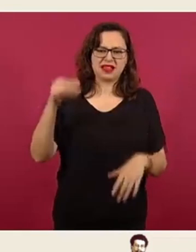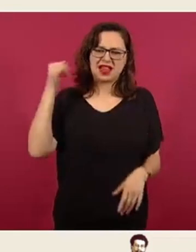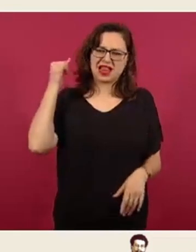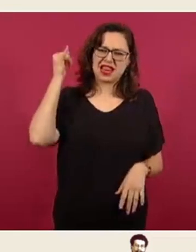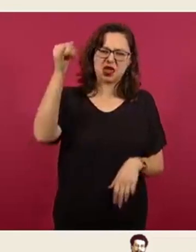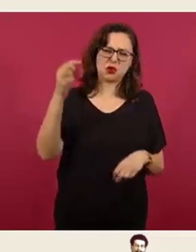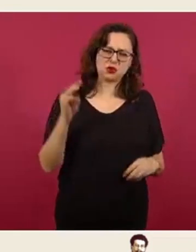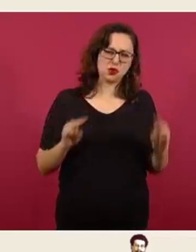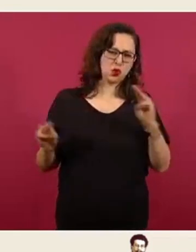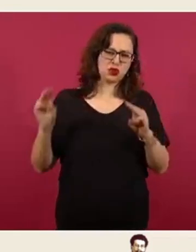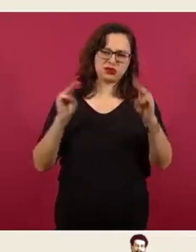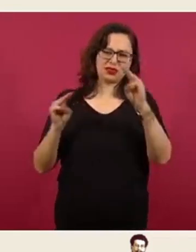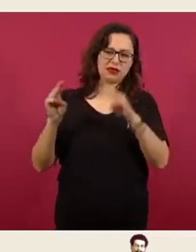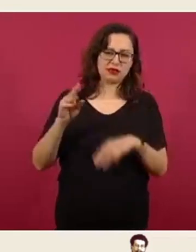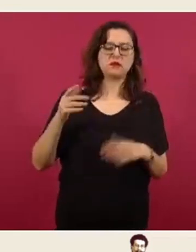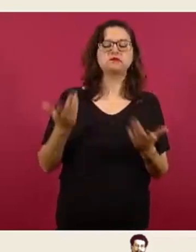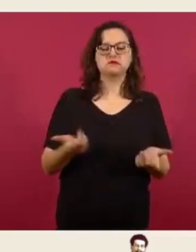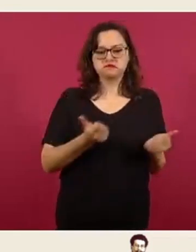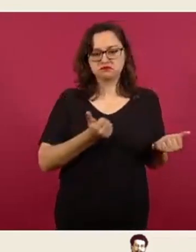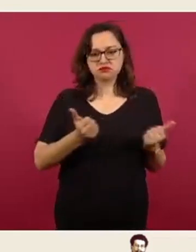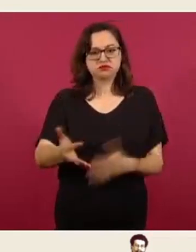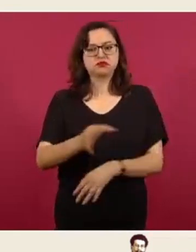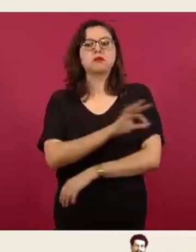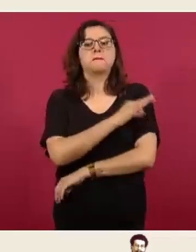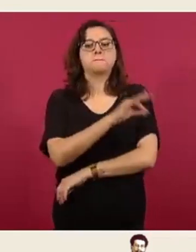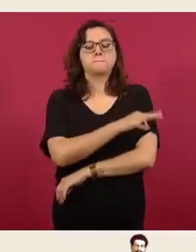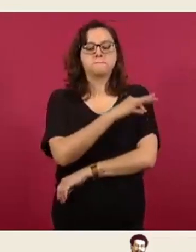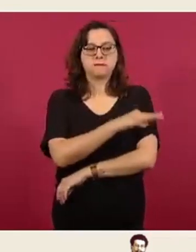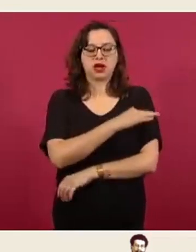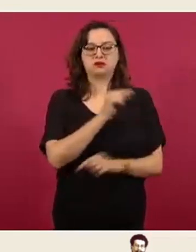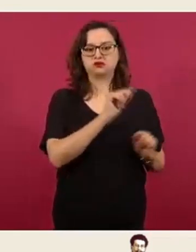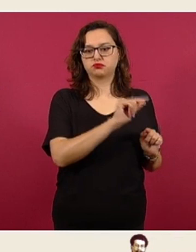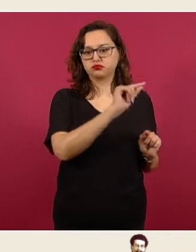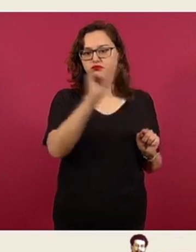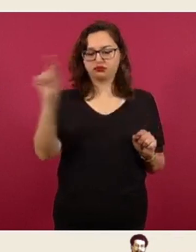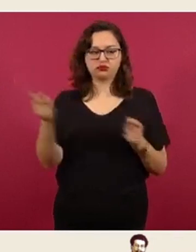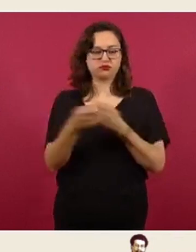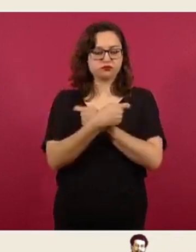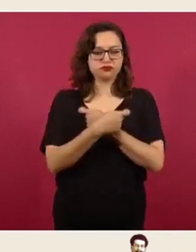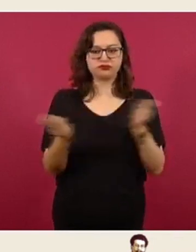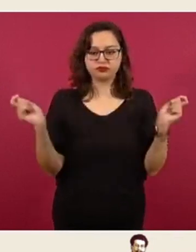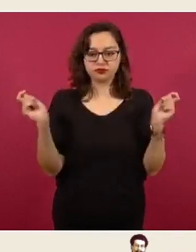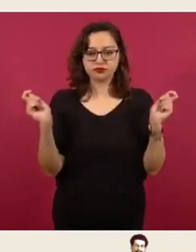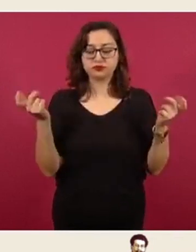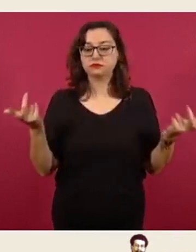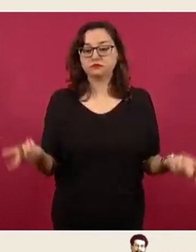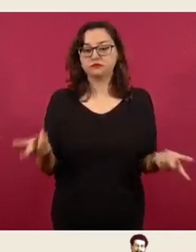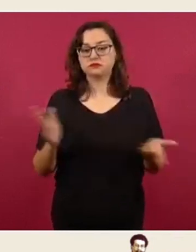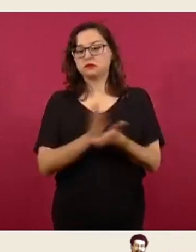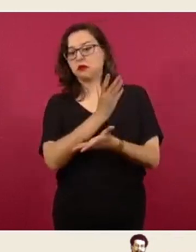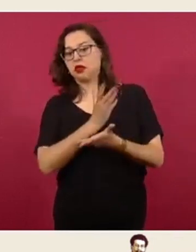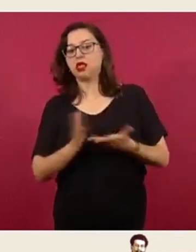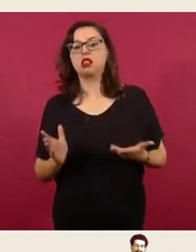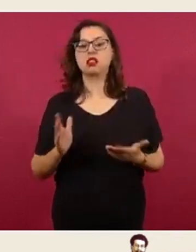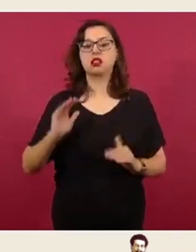más escarpados y lograron vacunar en todas las unidades territoriales de distinta naturaleza. Aquí no hubo distingo tampoco